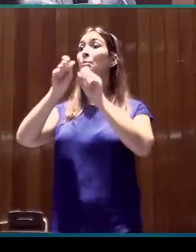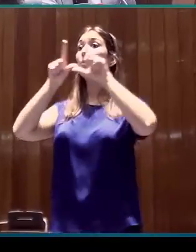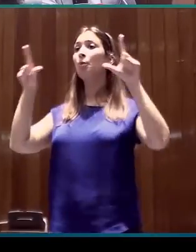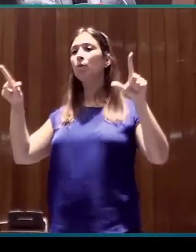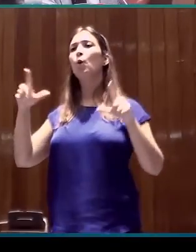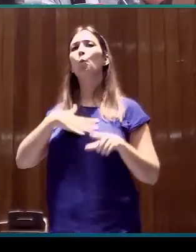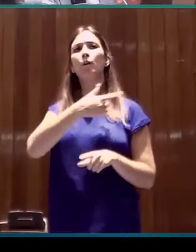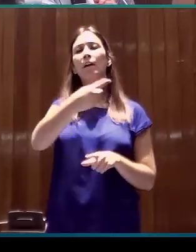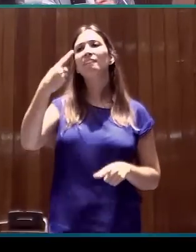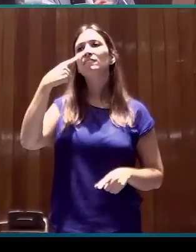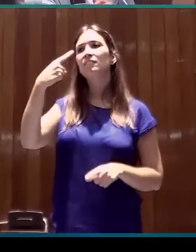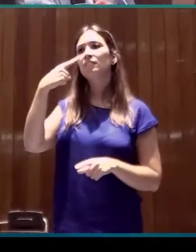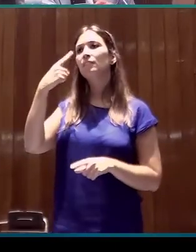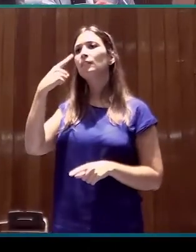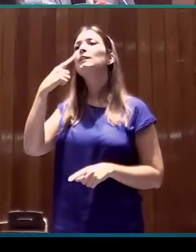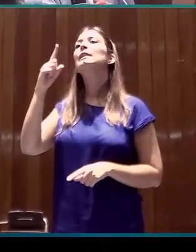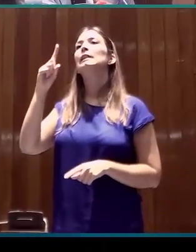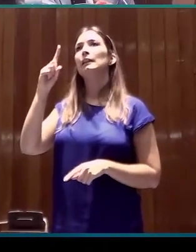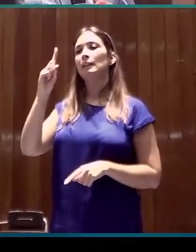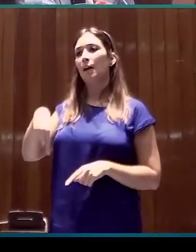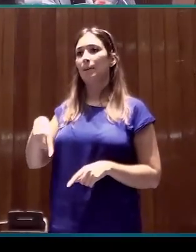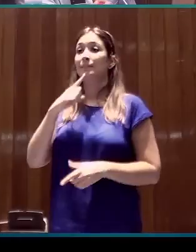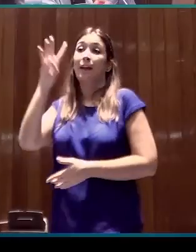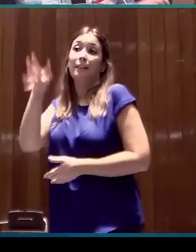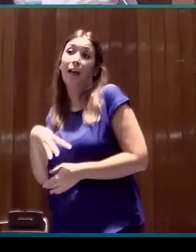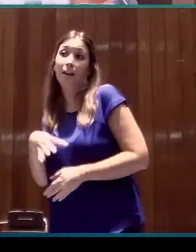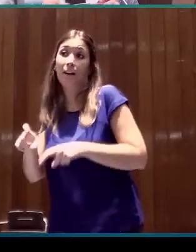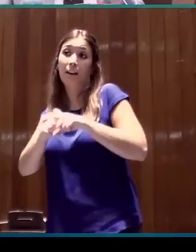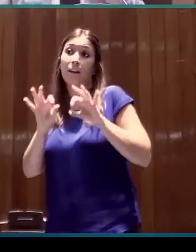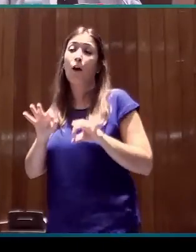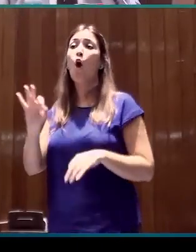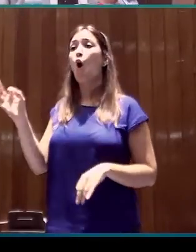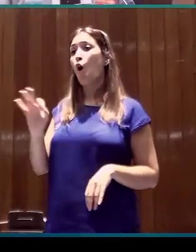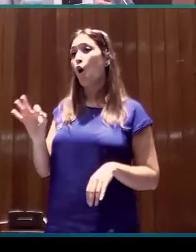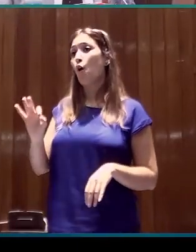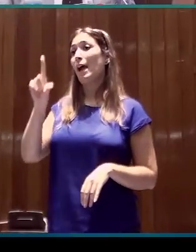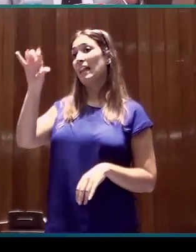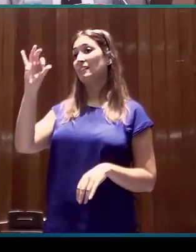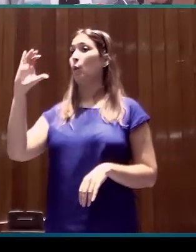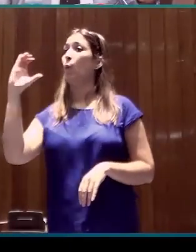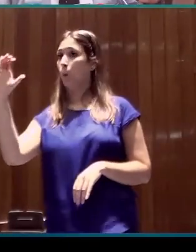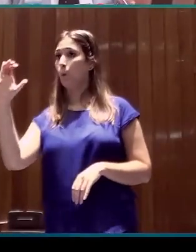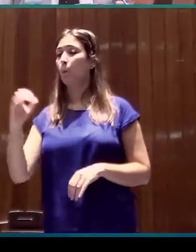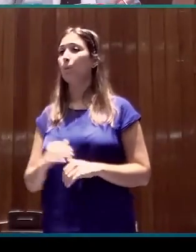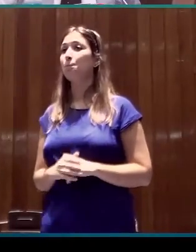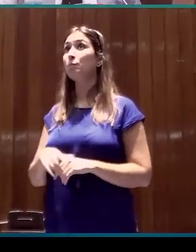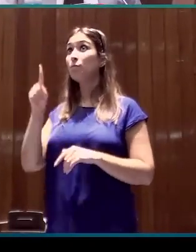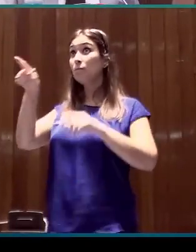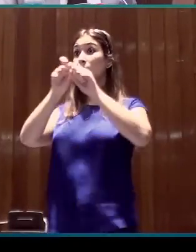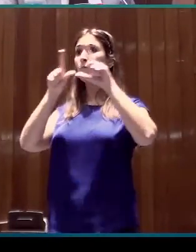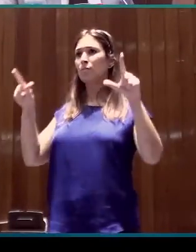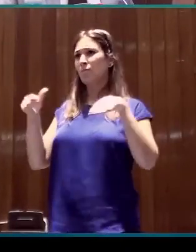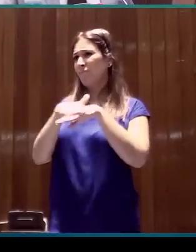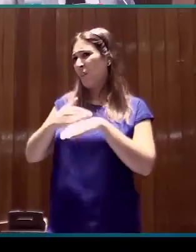ver aquí la versión en catalán y en lengua de signos catalana. Ese es un componente